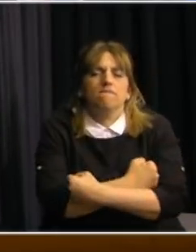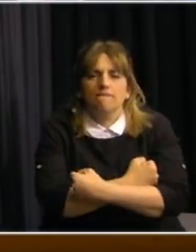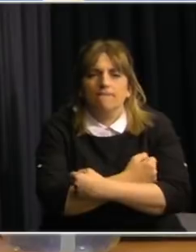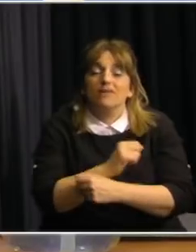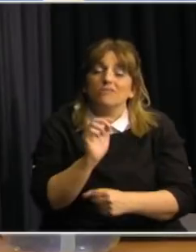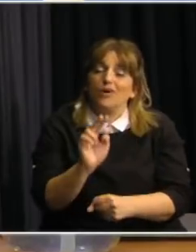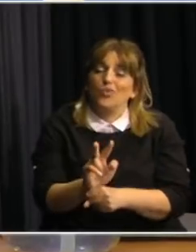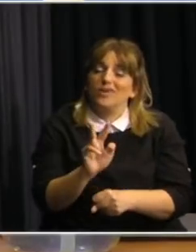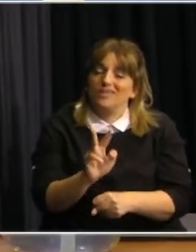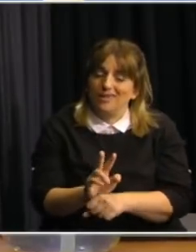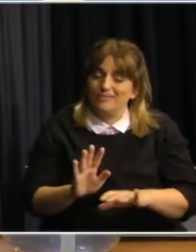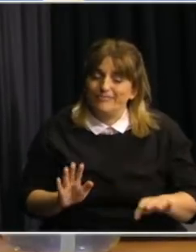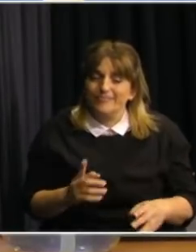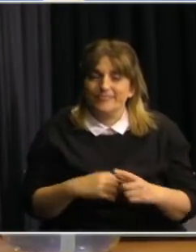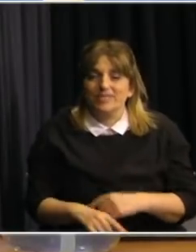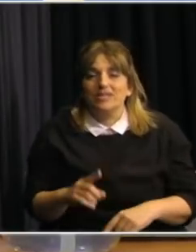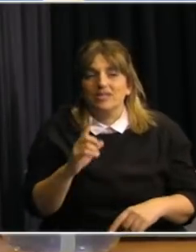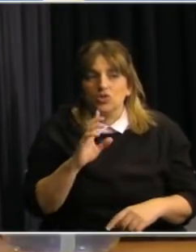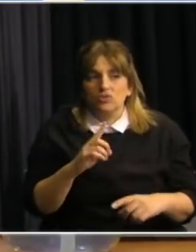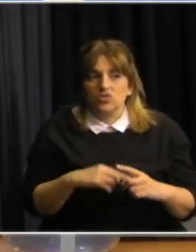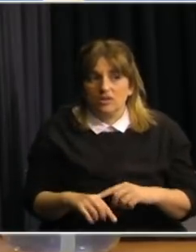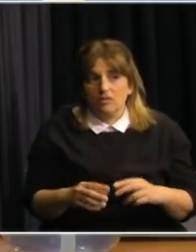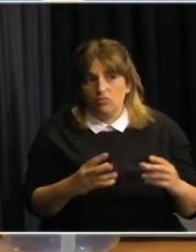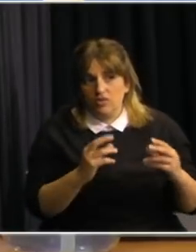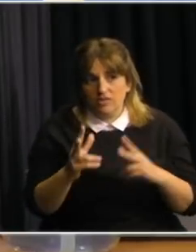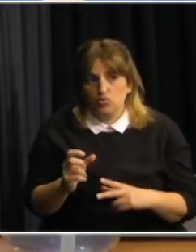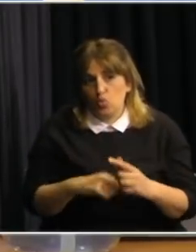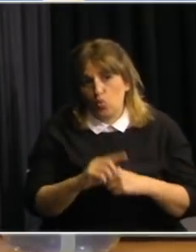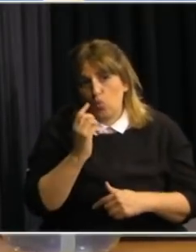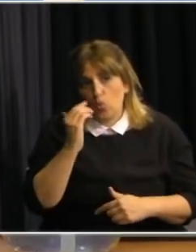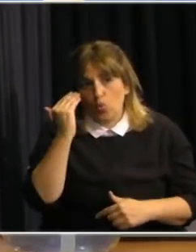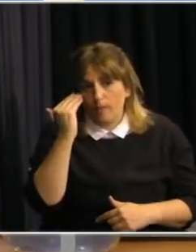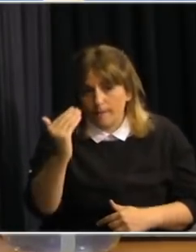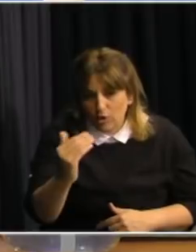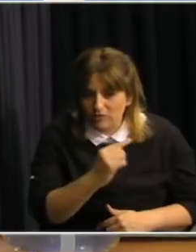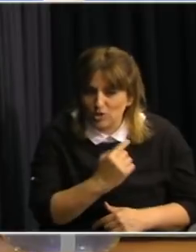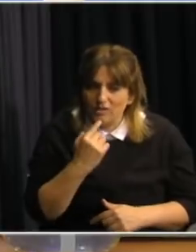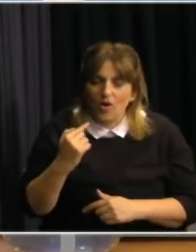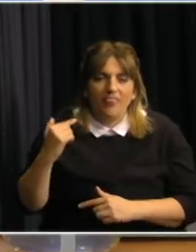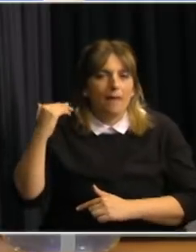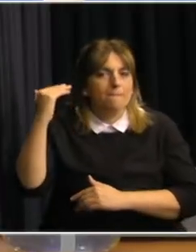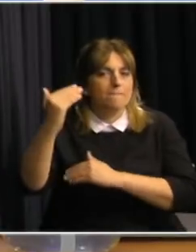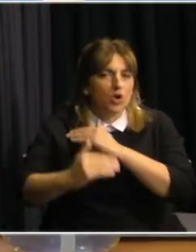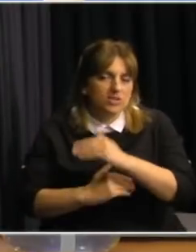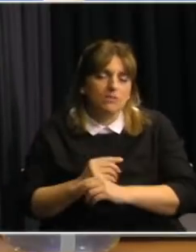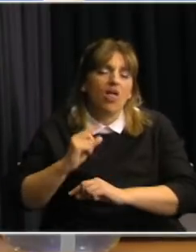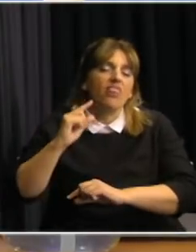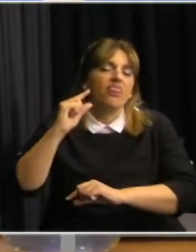y acuérdense de lo que ya dijo muchas veces el profesor Rady de la progresividad tenemos que ir de a poco